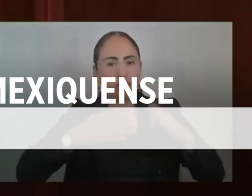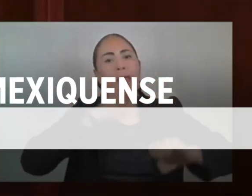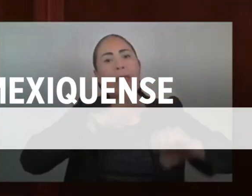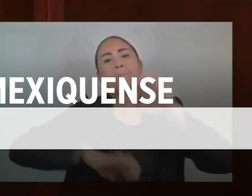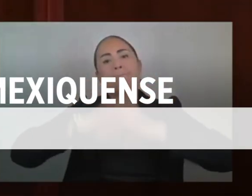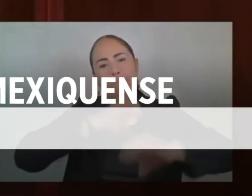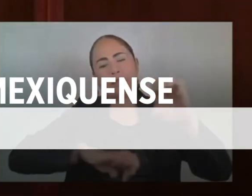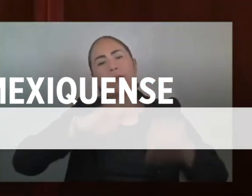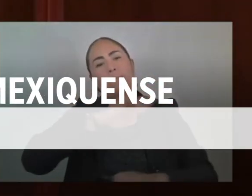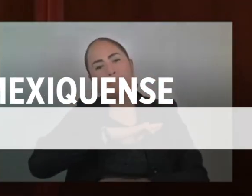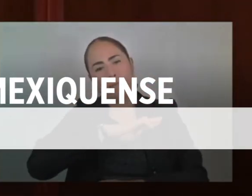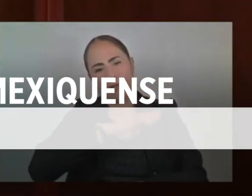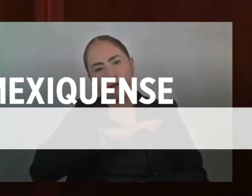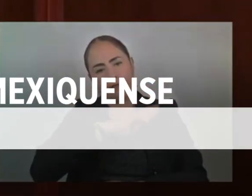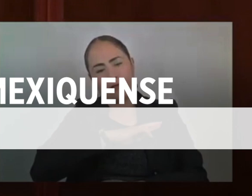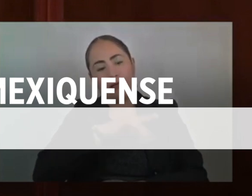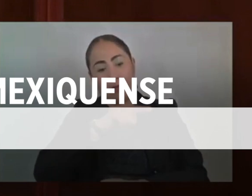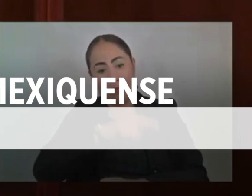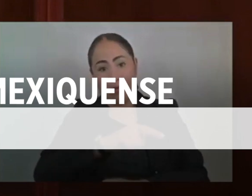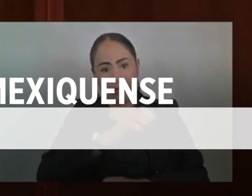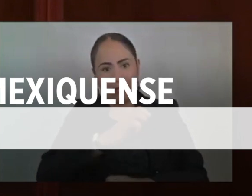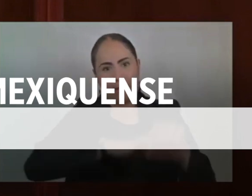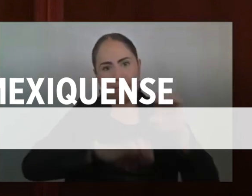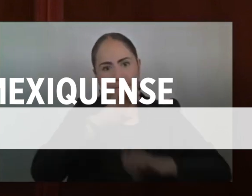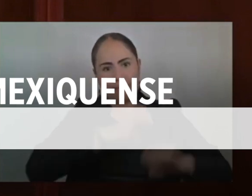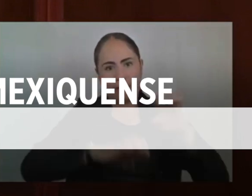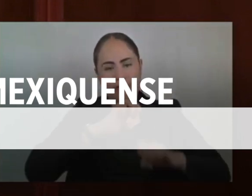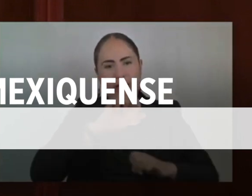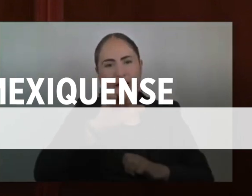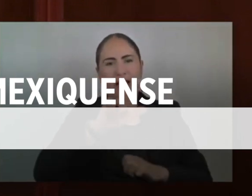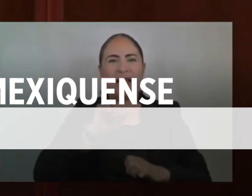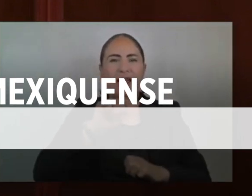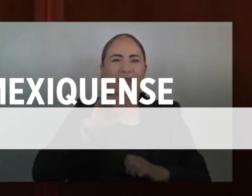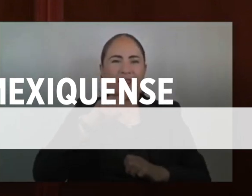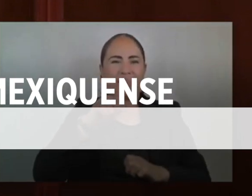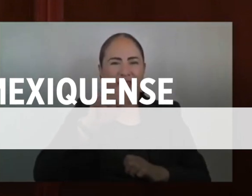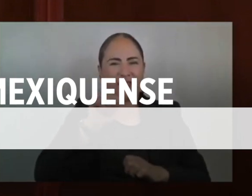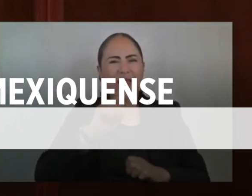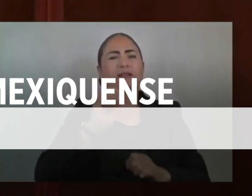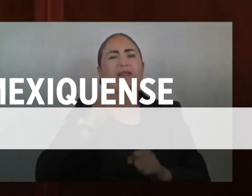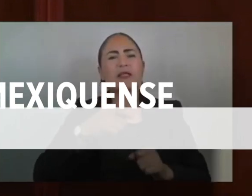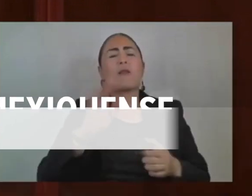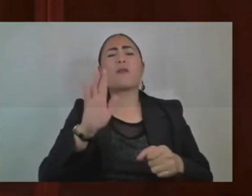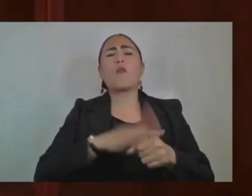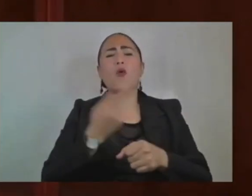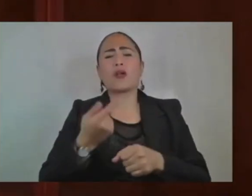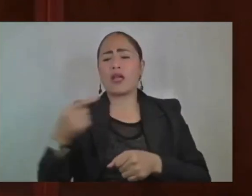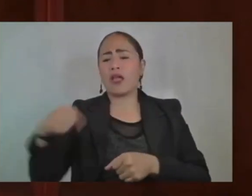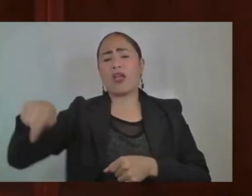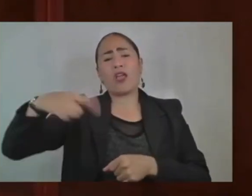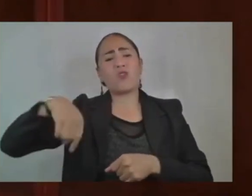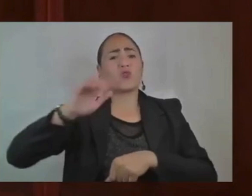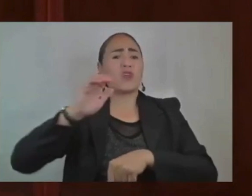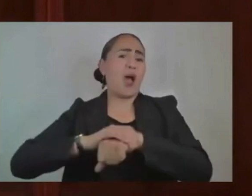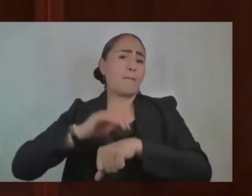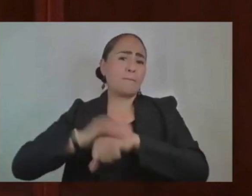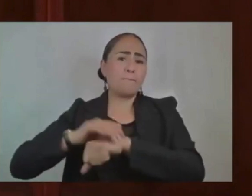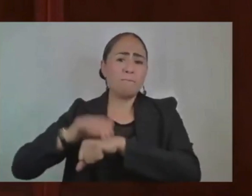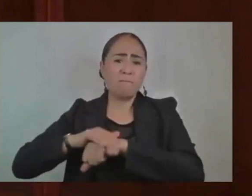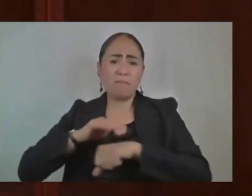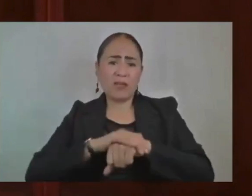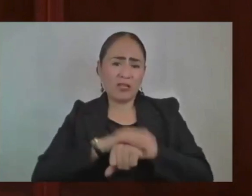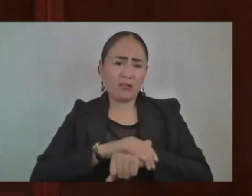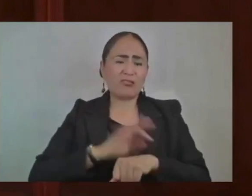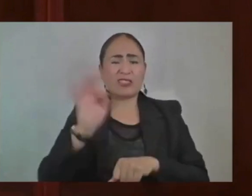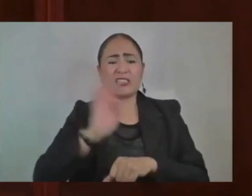Luego de que el diputado morenista Ariel Juárez Rodríguez insultara con palabras altisonantes en al menos cinco ocasiones al panista Francisco Santos,